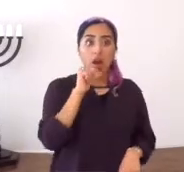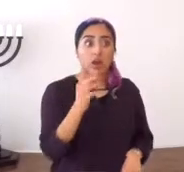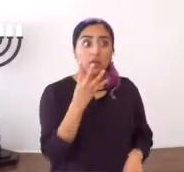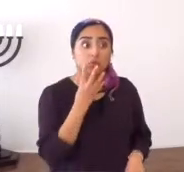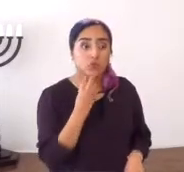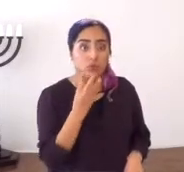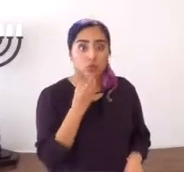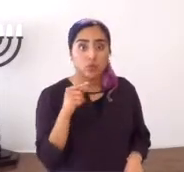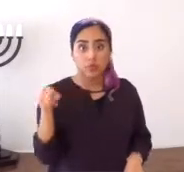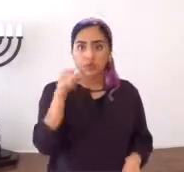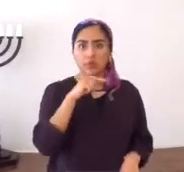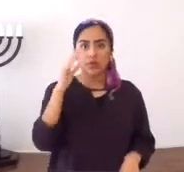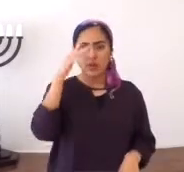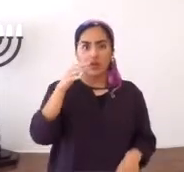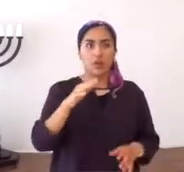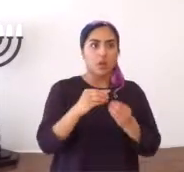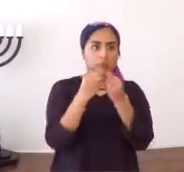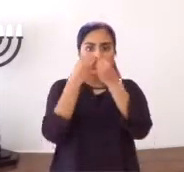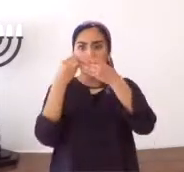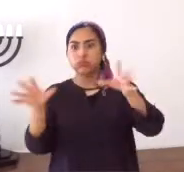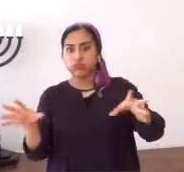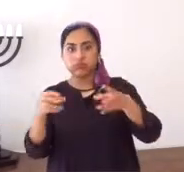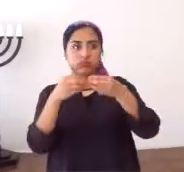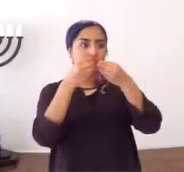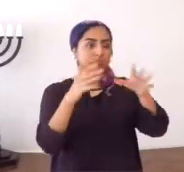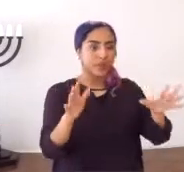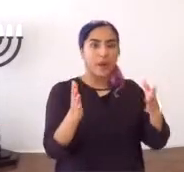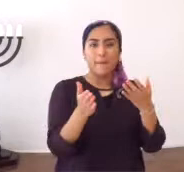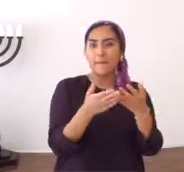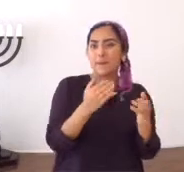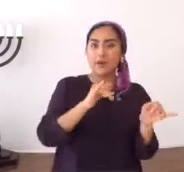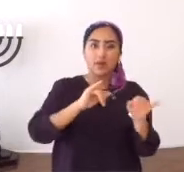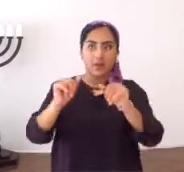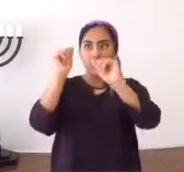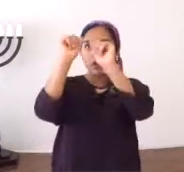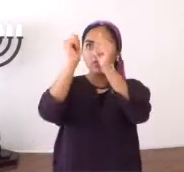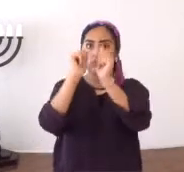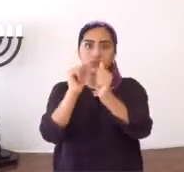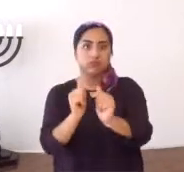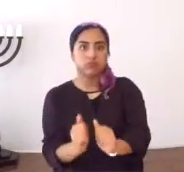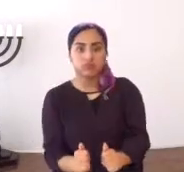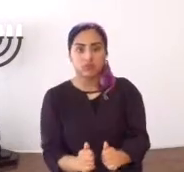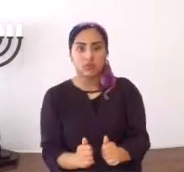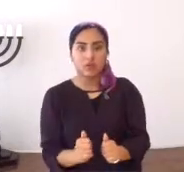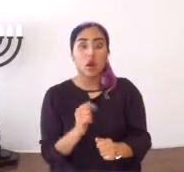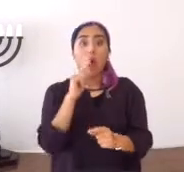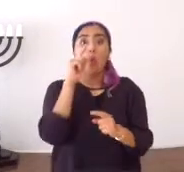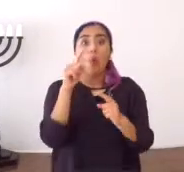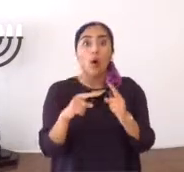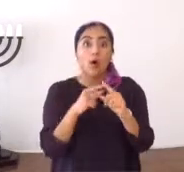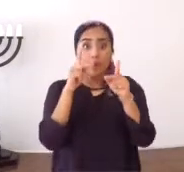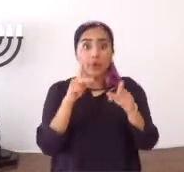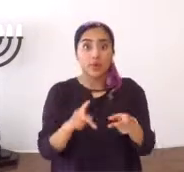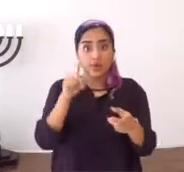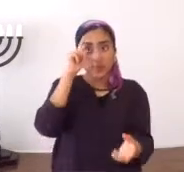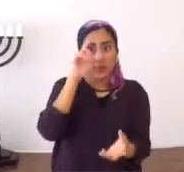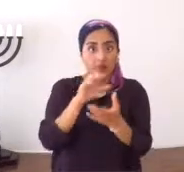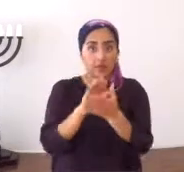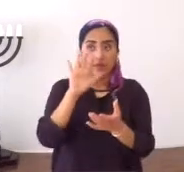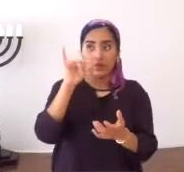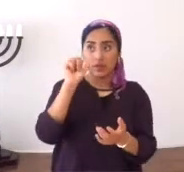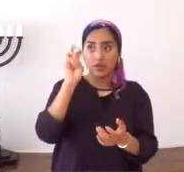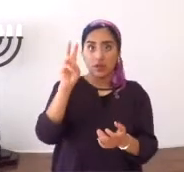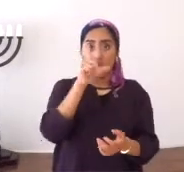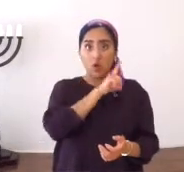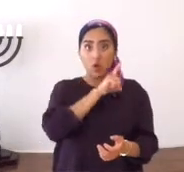pasado, gentiles, se os extraviaba, llevándoos, como se os lleva, a los ídolos mudos, cuando